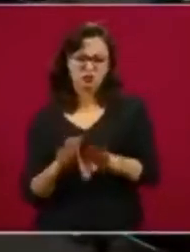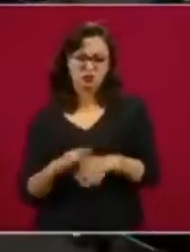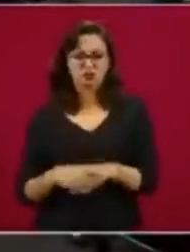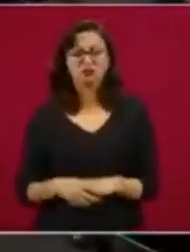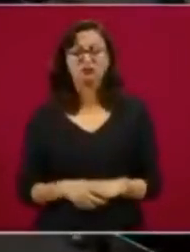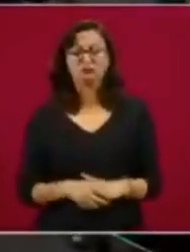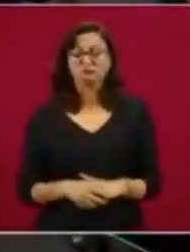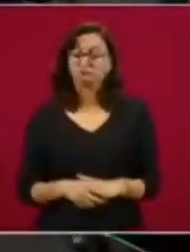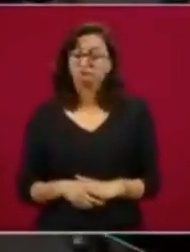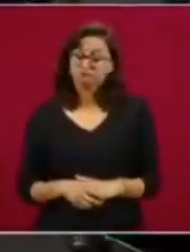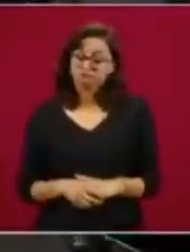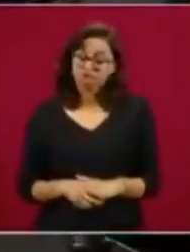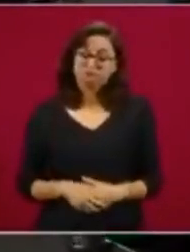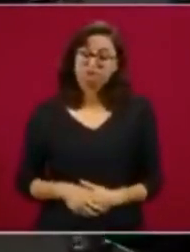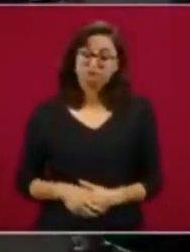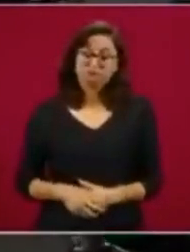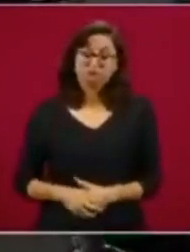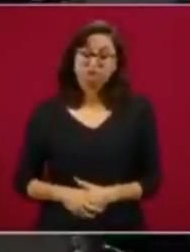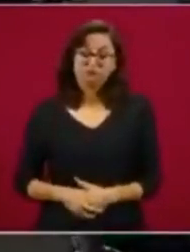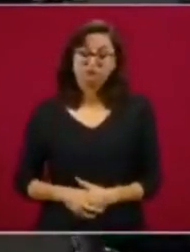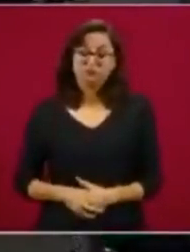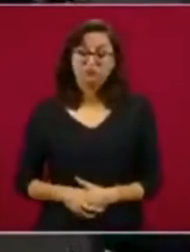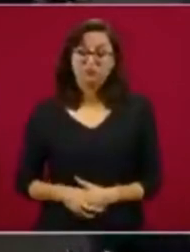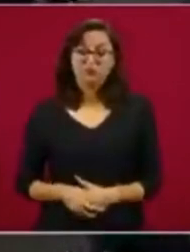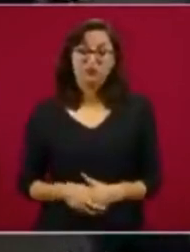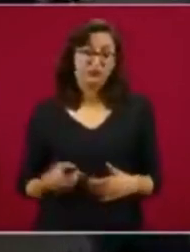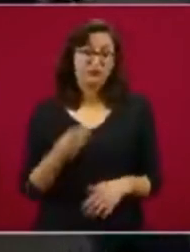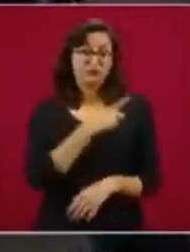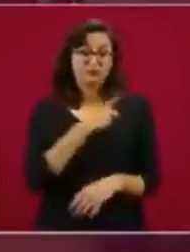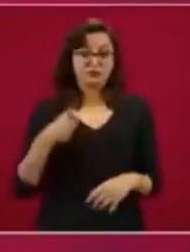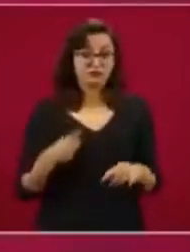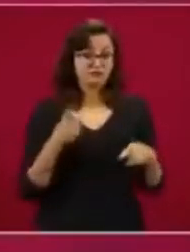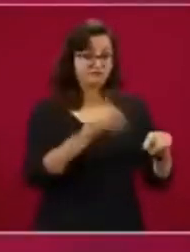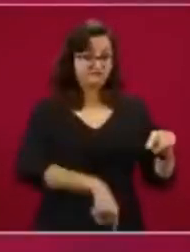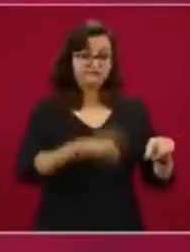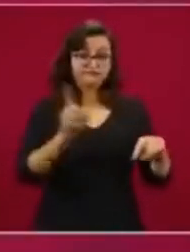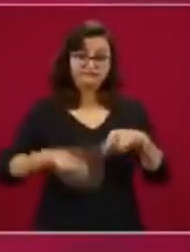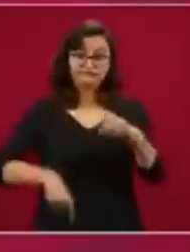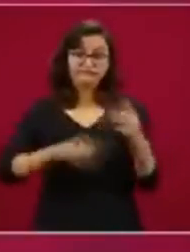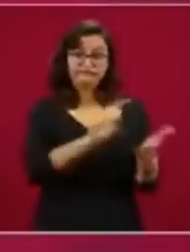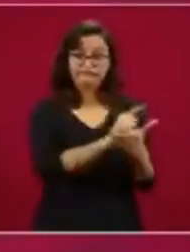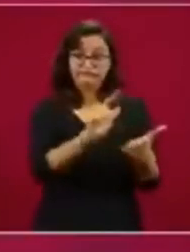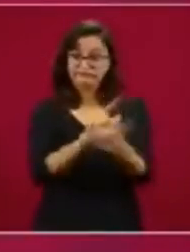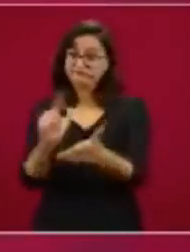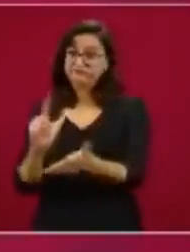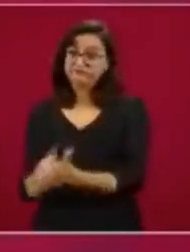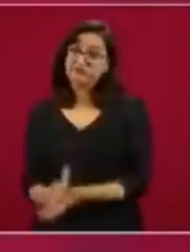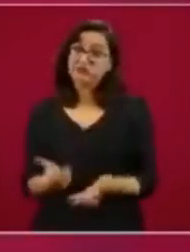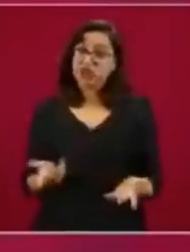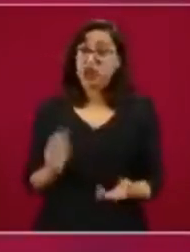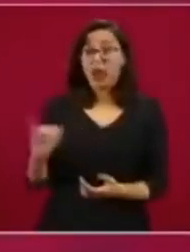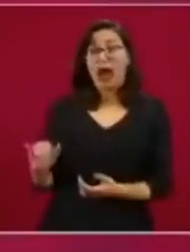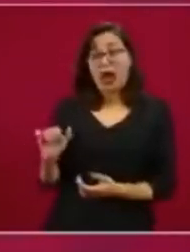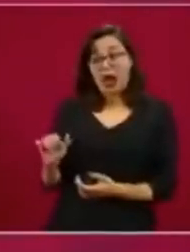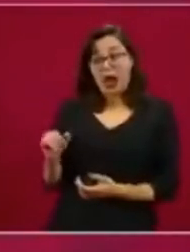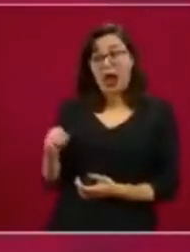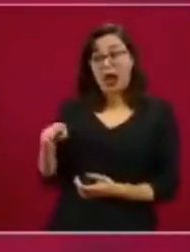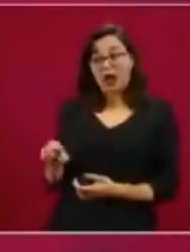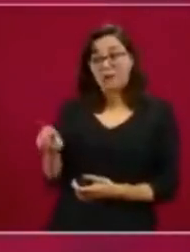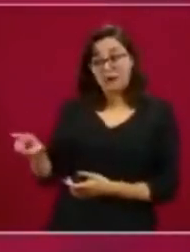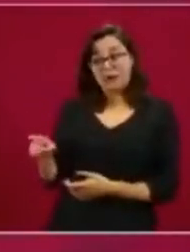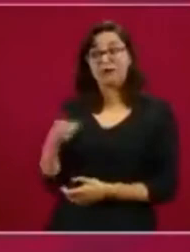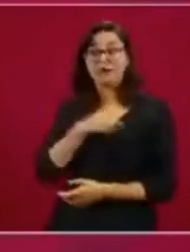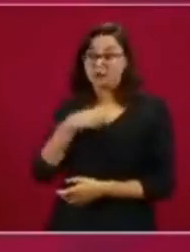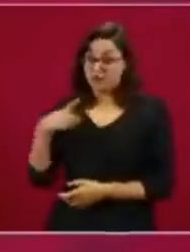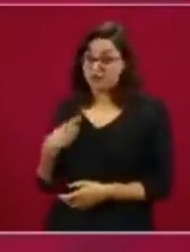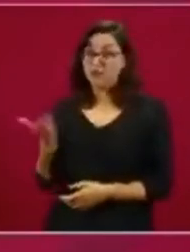que era lo que tenía que hacer Jaime, pero no le entró.